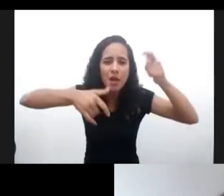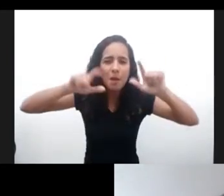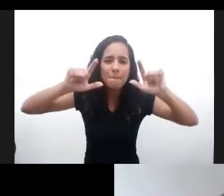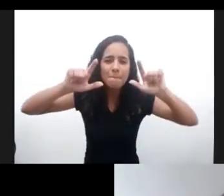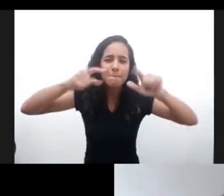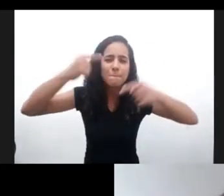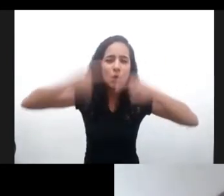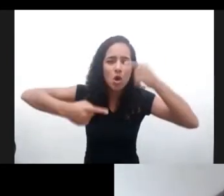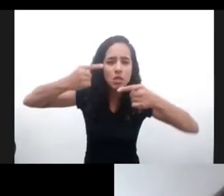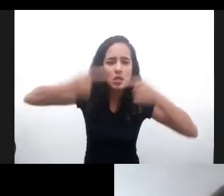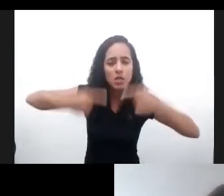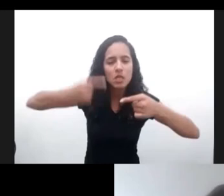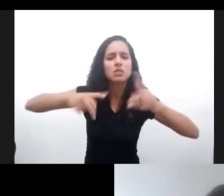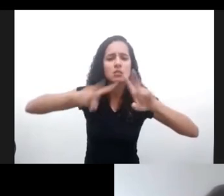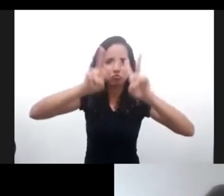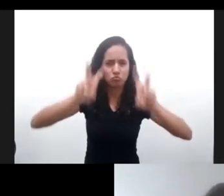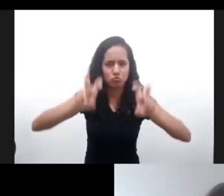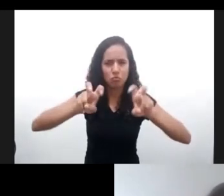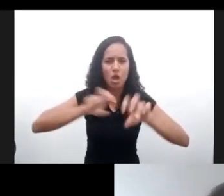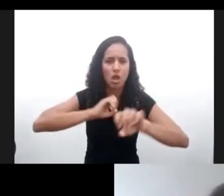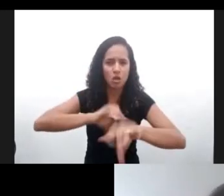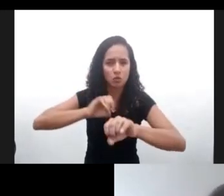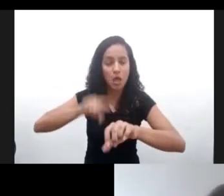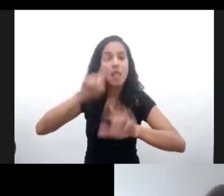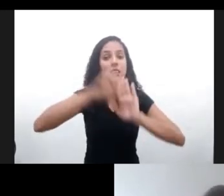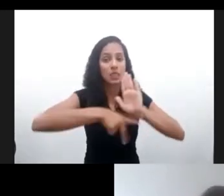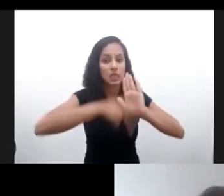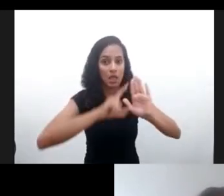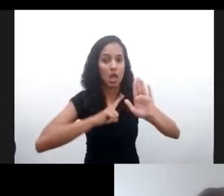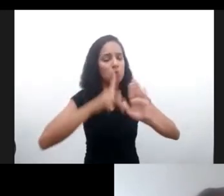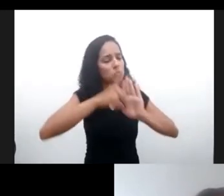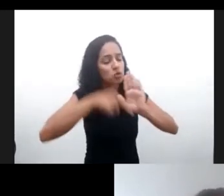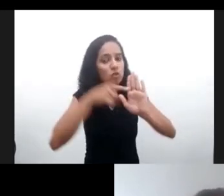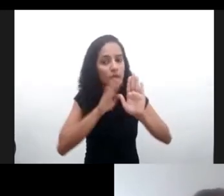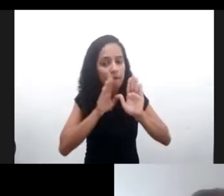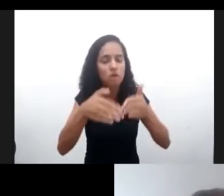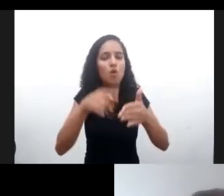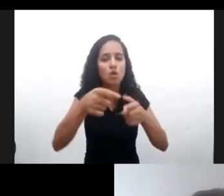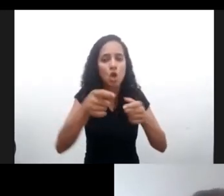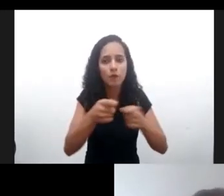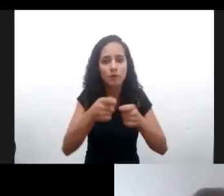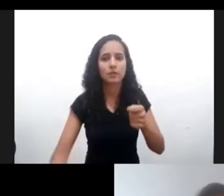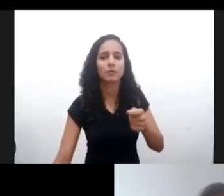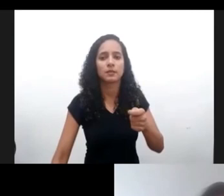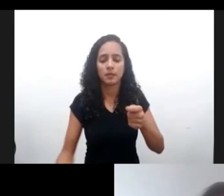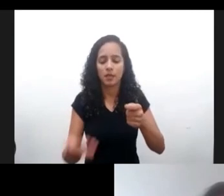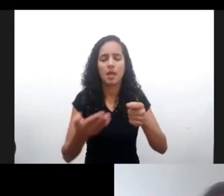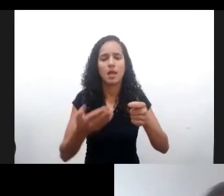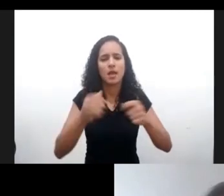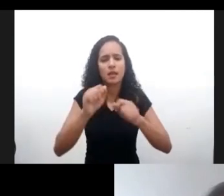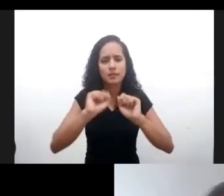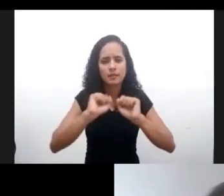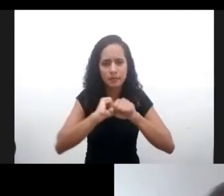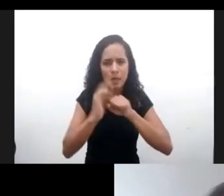gubernamentales en relación a COVID, en relación a la pandemia, y lo que hemos visto es que lo que veníamos preparando desde hace muchos